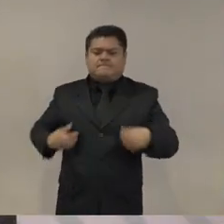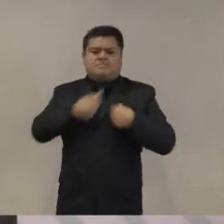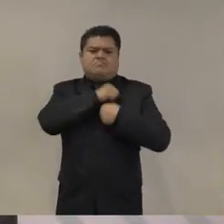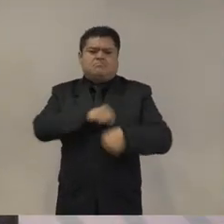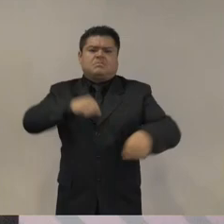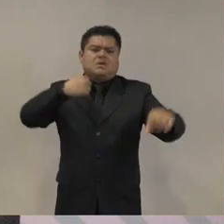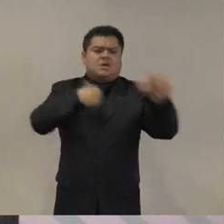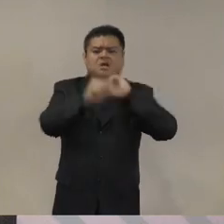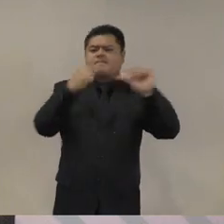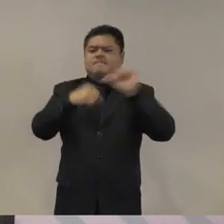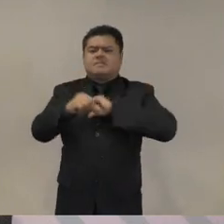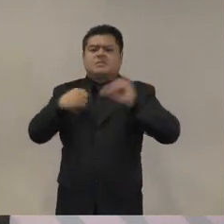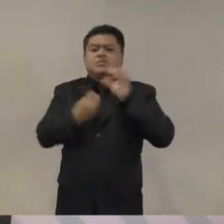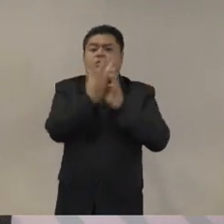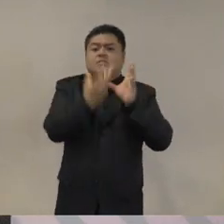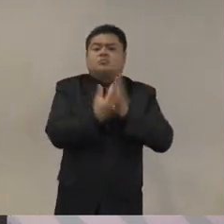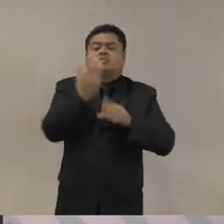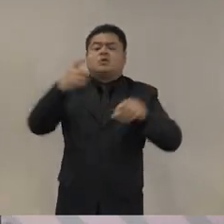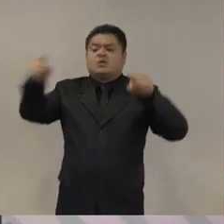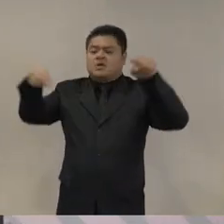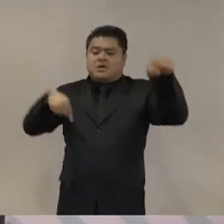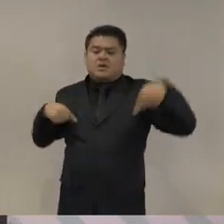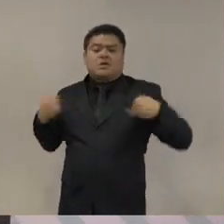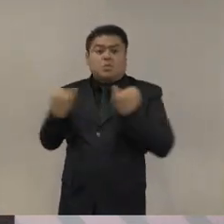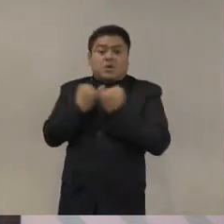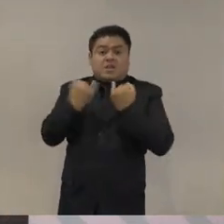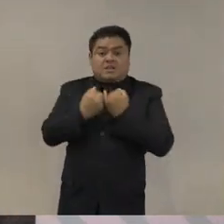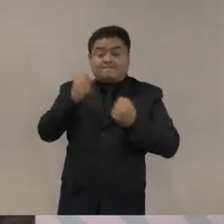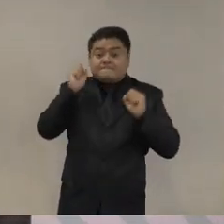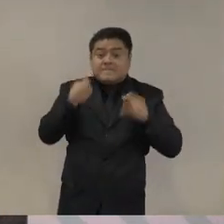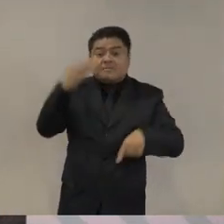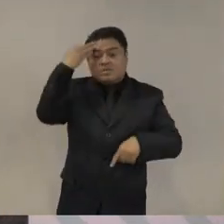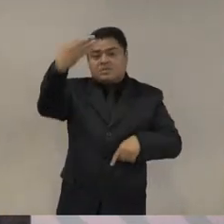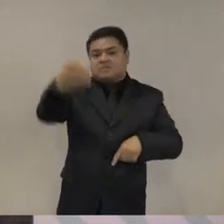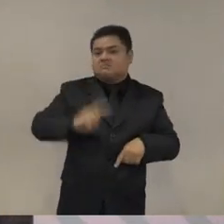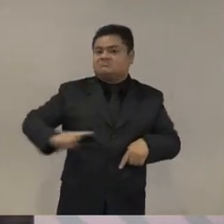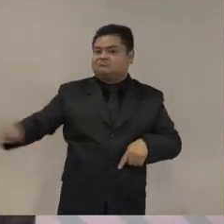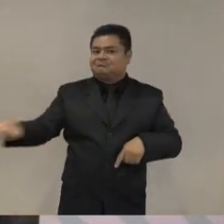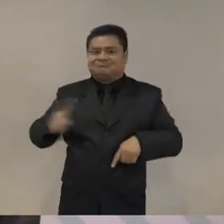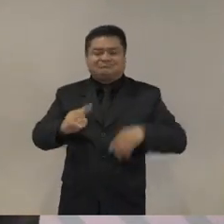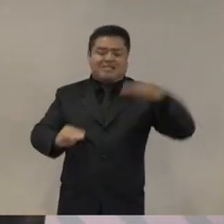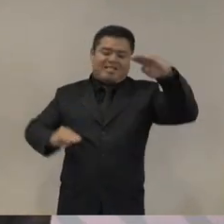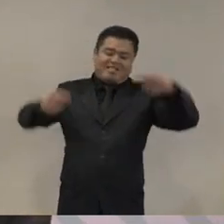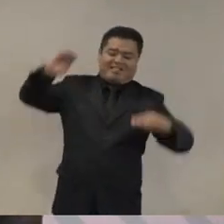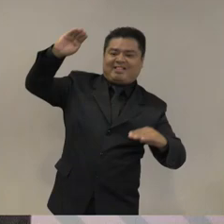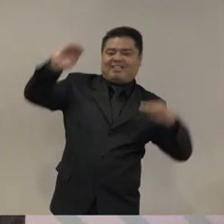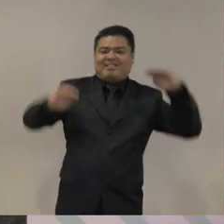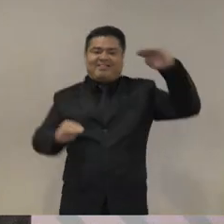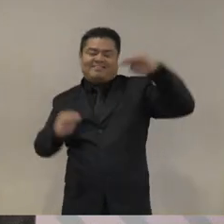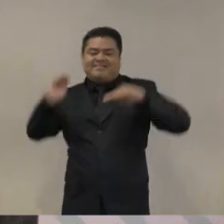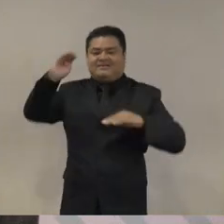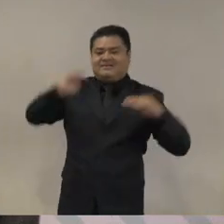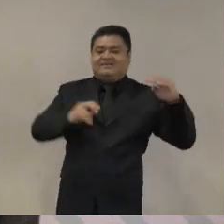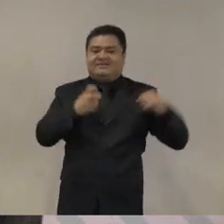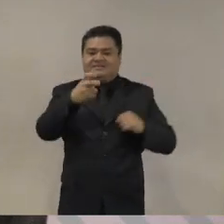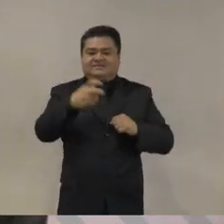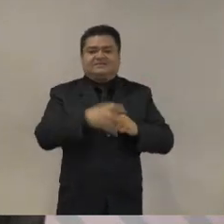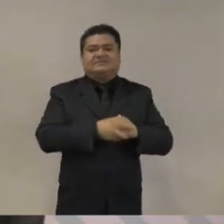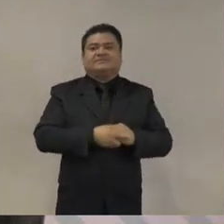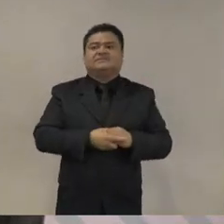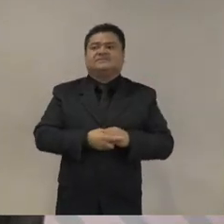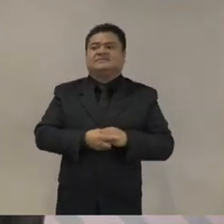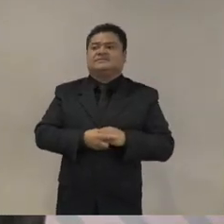operatividad metropolitana y regional en cualquier otro tema entonces ante eso era necesario si un fuerza